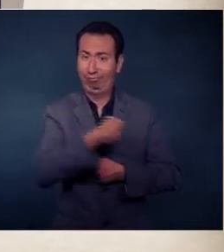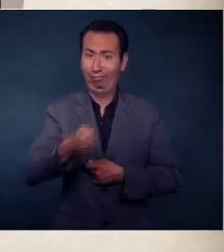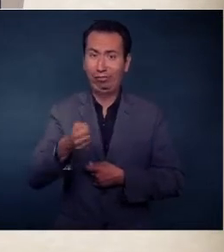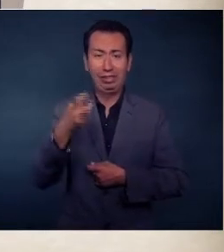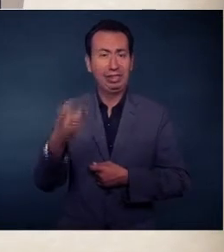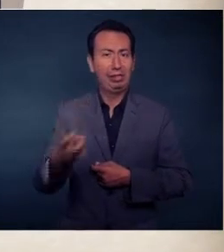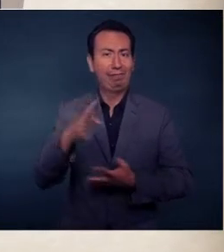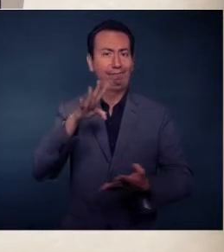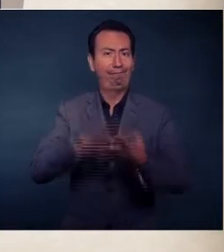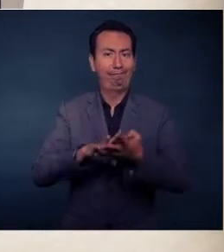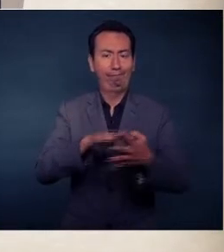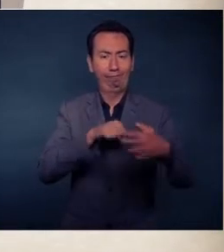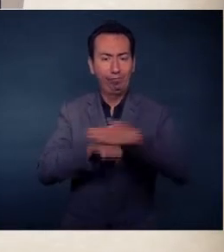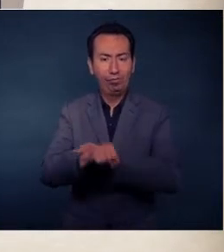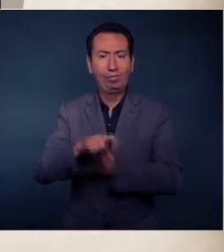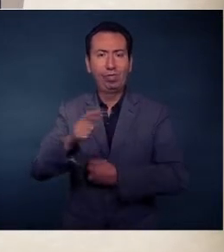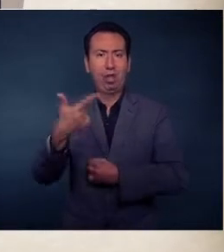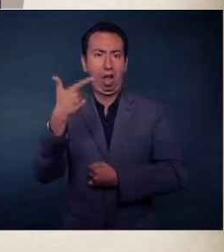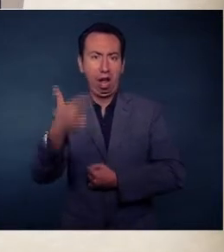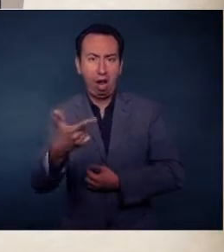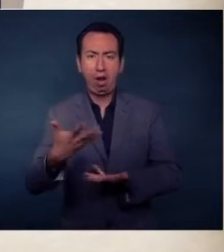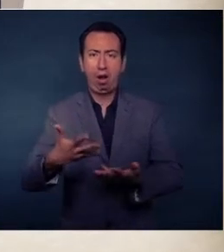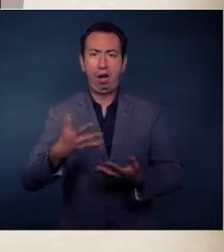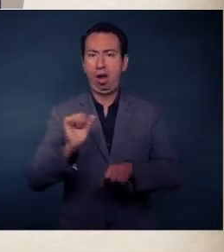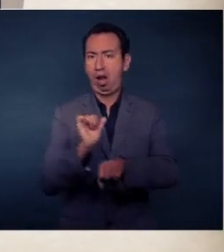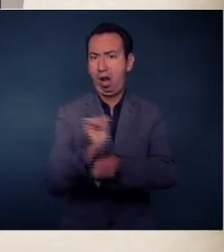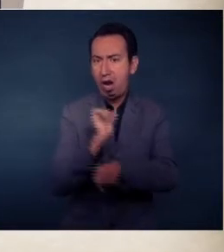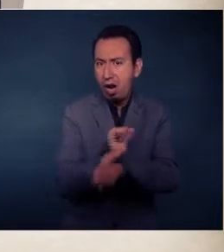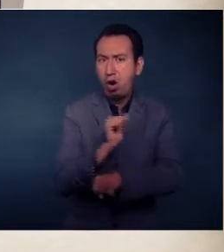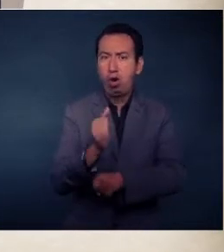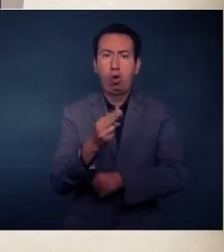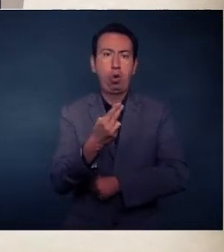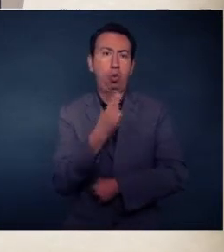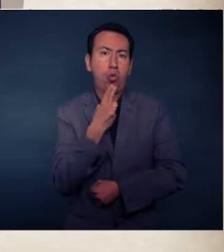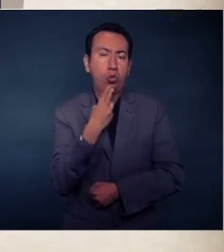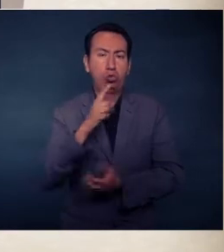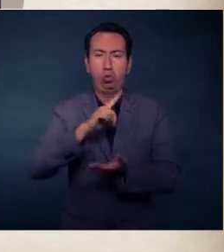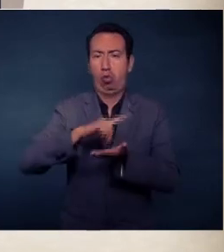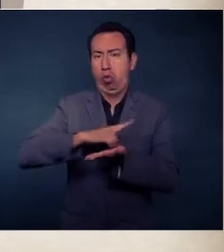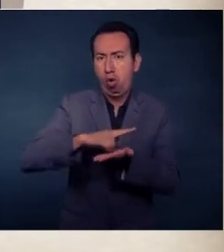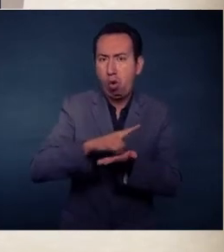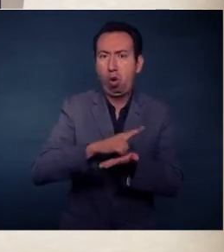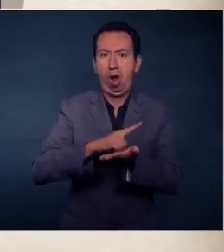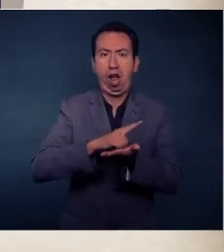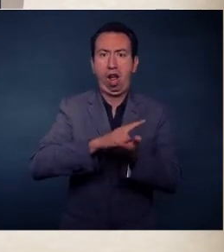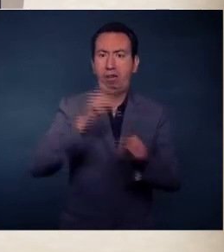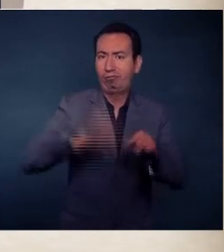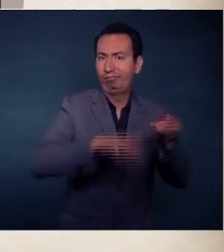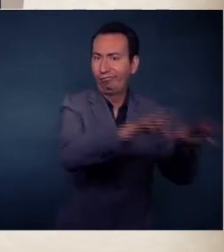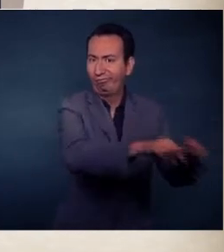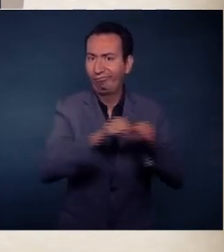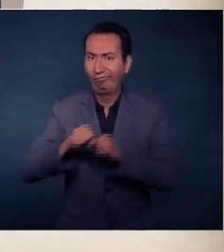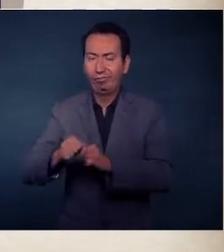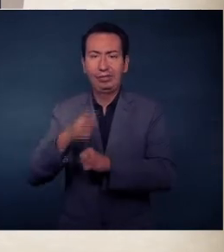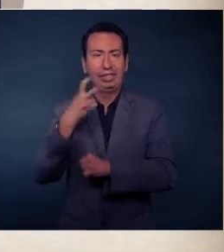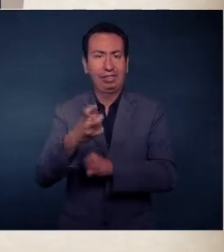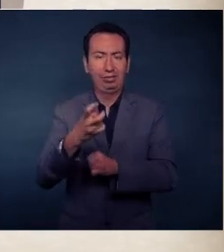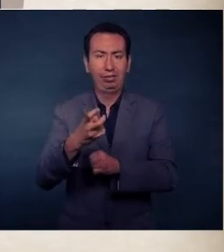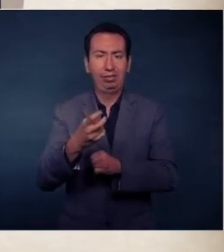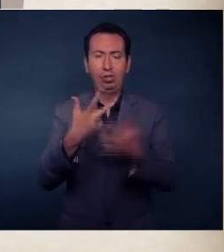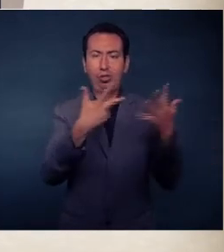están en cuanto a armas, automóviles requisados, droga, decomisada. A este grupo delincuencial,